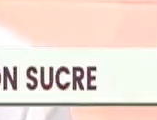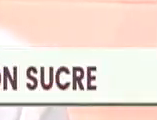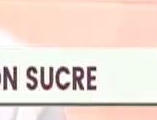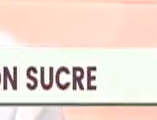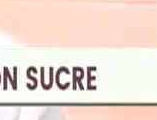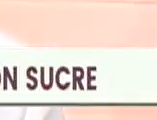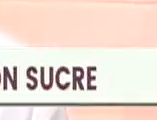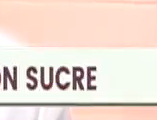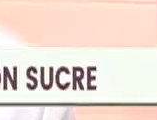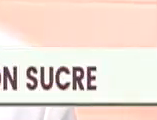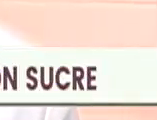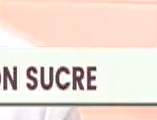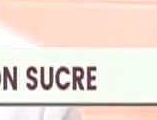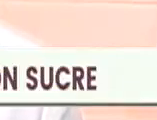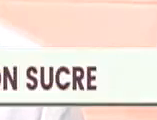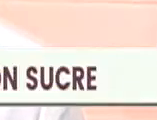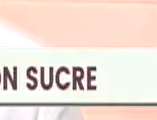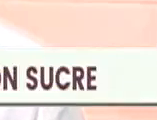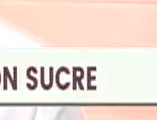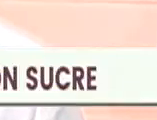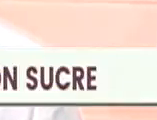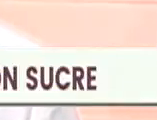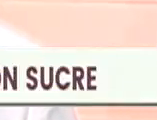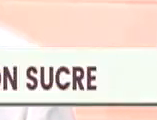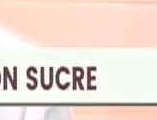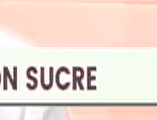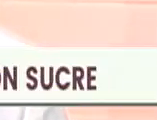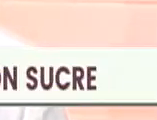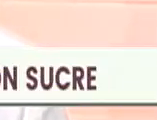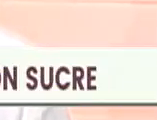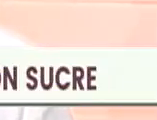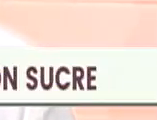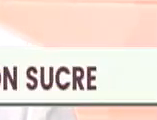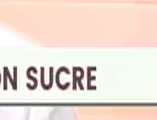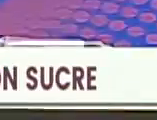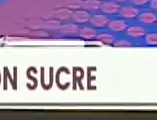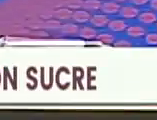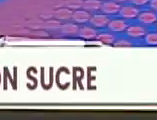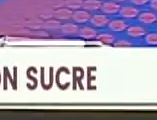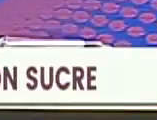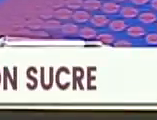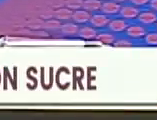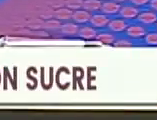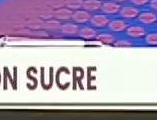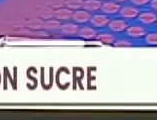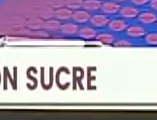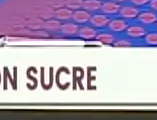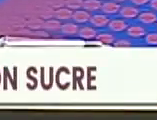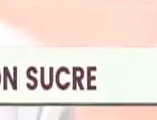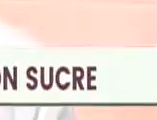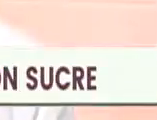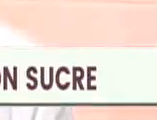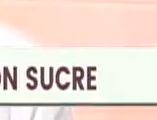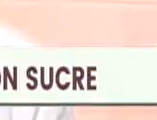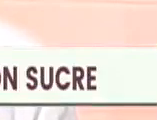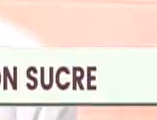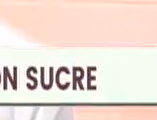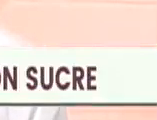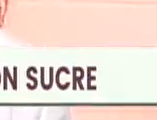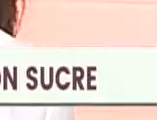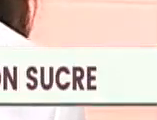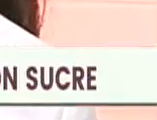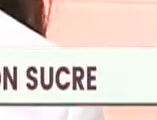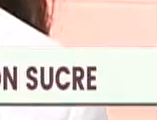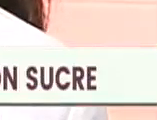tremendo carácter en tu voz, Guadalupe. ¿De dónde eres tú, Guadalupe? De Terrazas de la